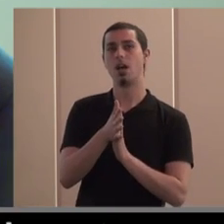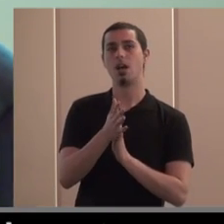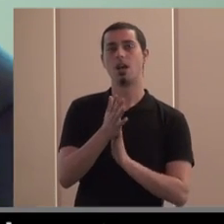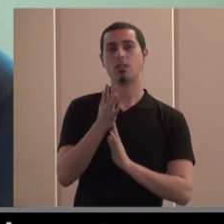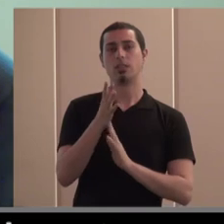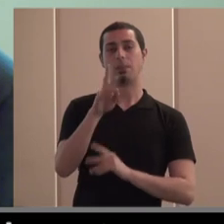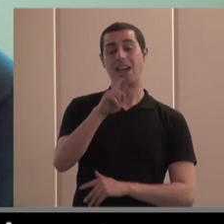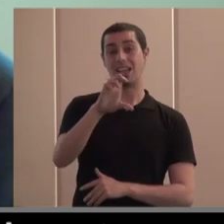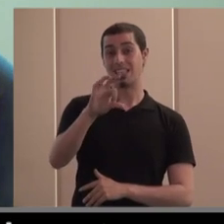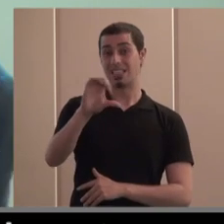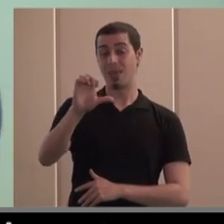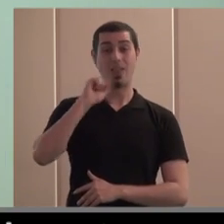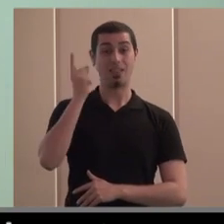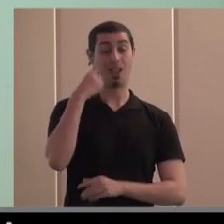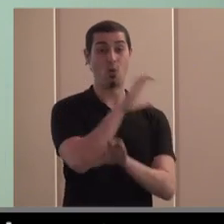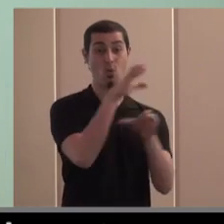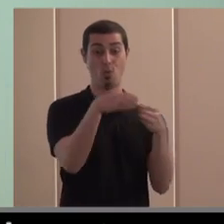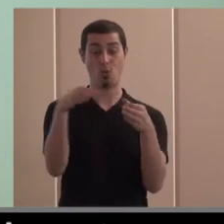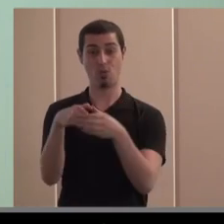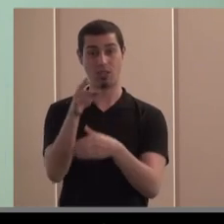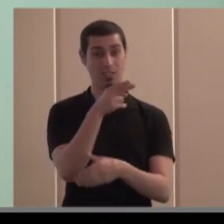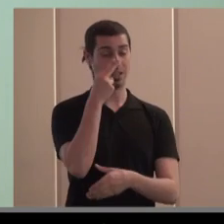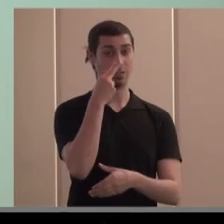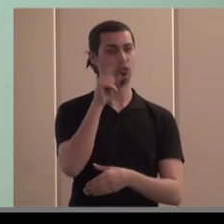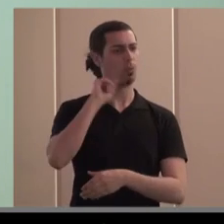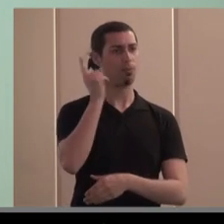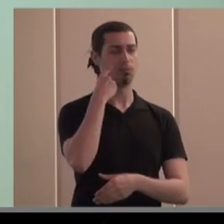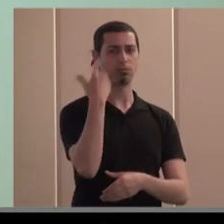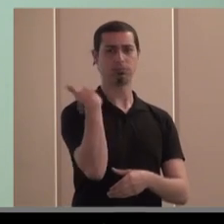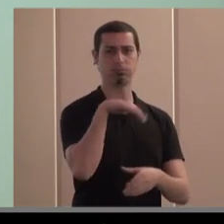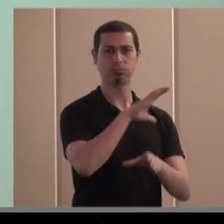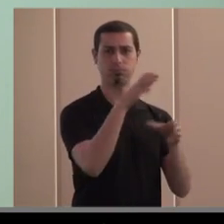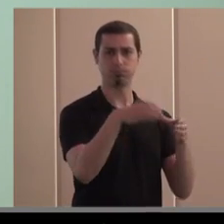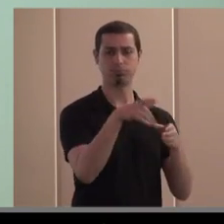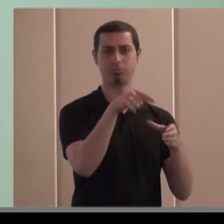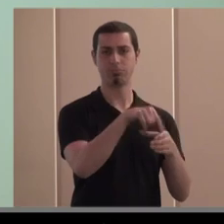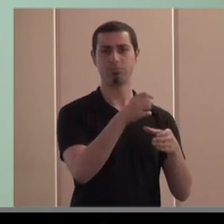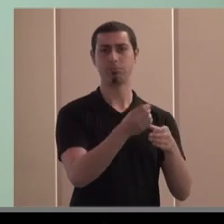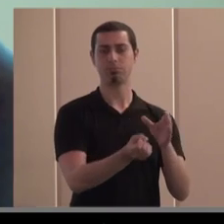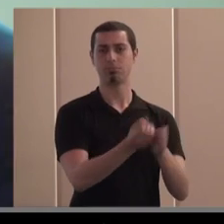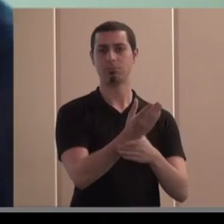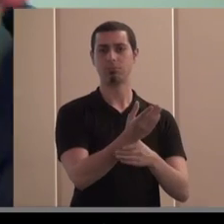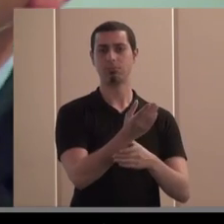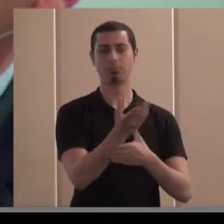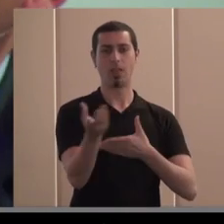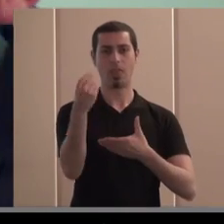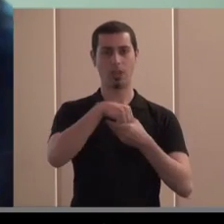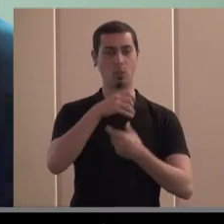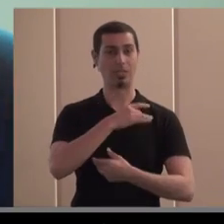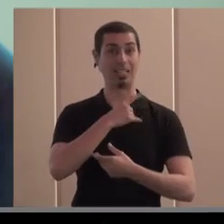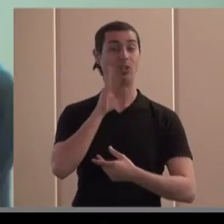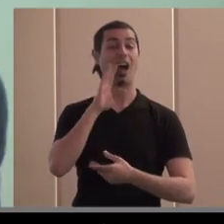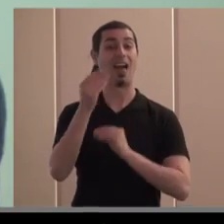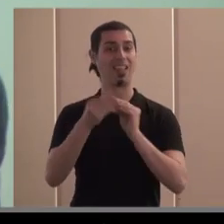todos los temas de RSE que es identificar los grupos de interés cuando nosotros identificamos uno de los grupos de interés es el sindical imagino que del ámbito sindical también se hace